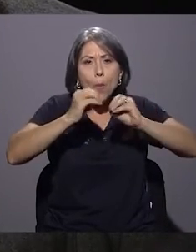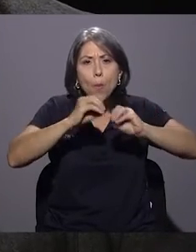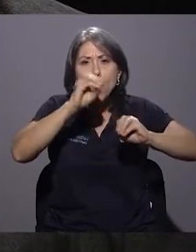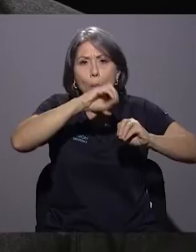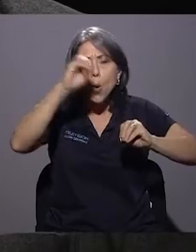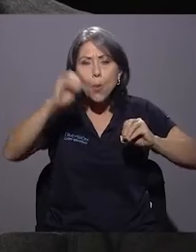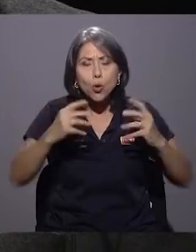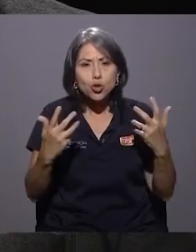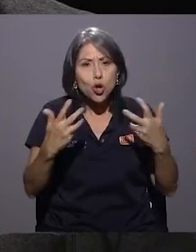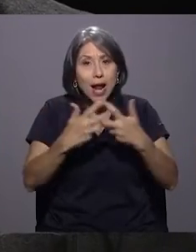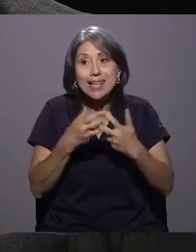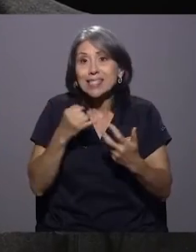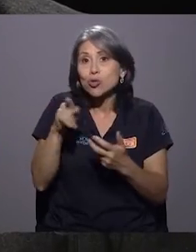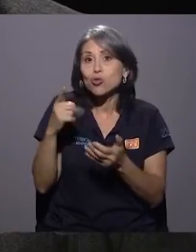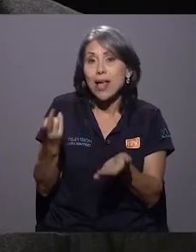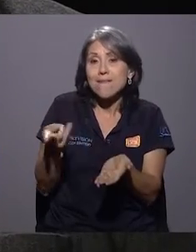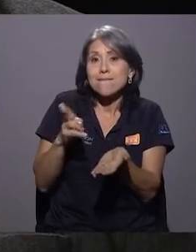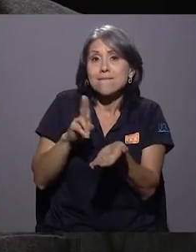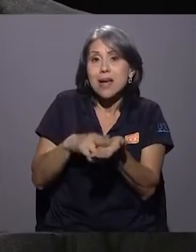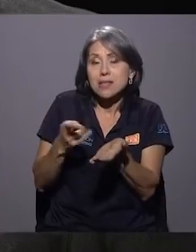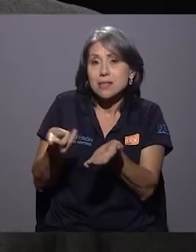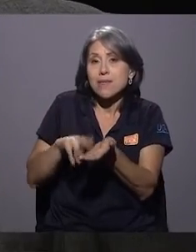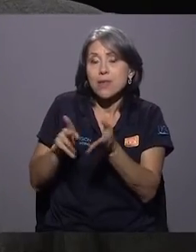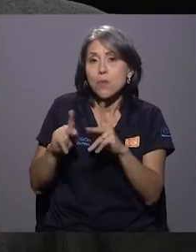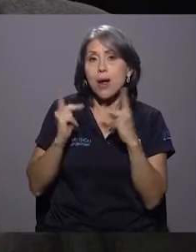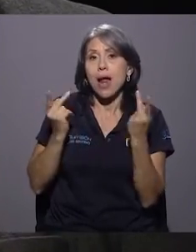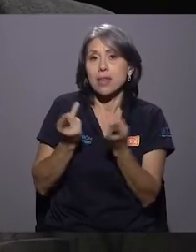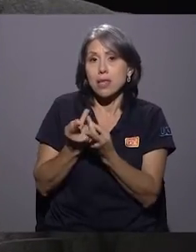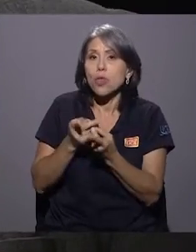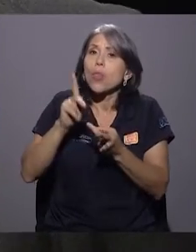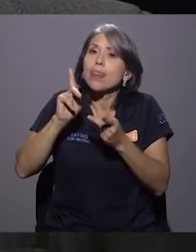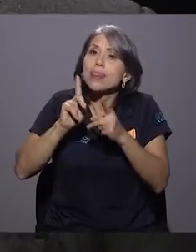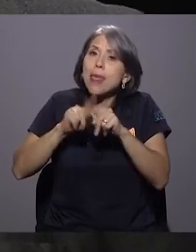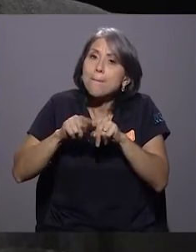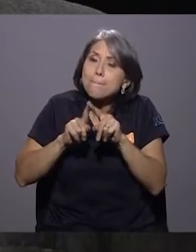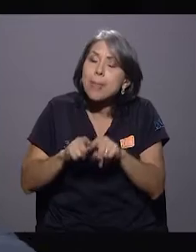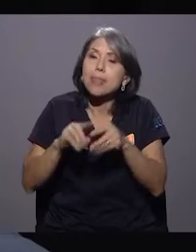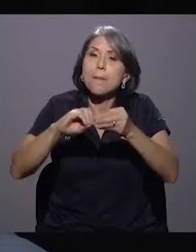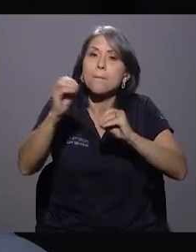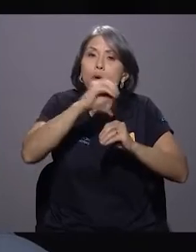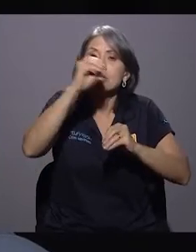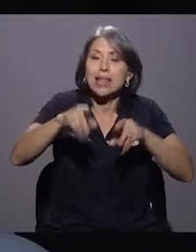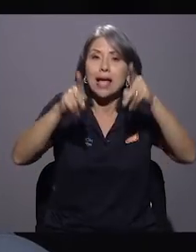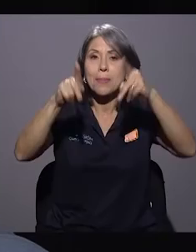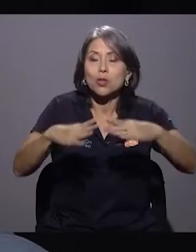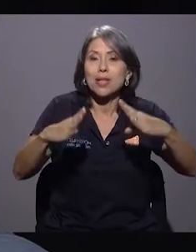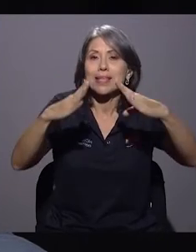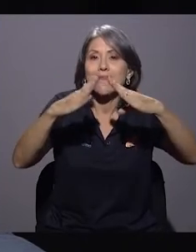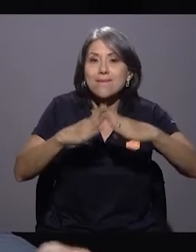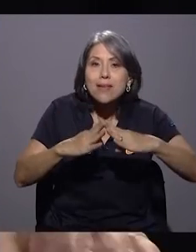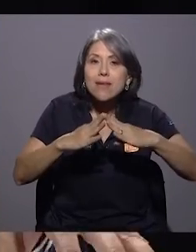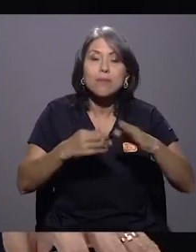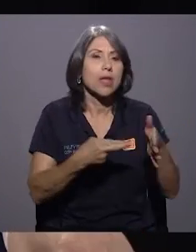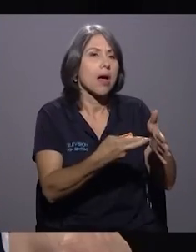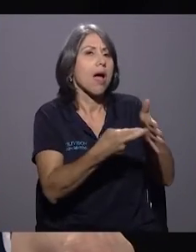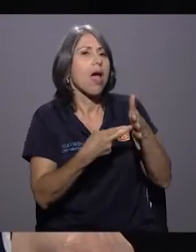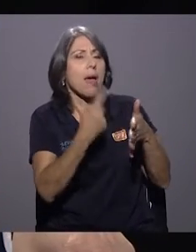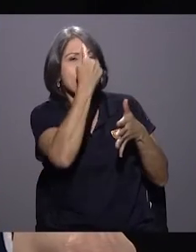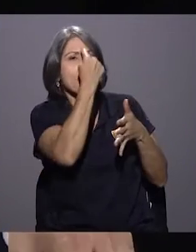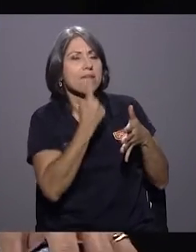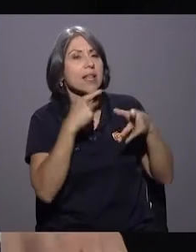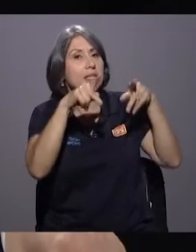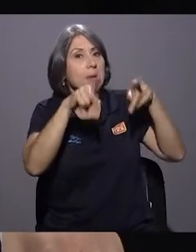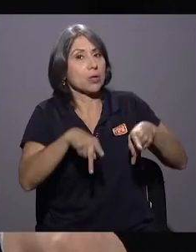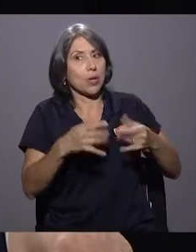inscripciones cantonales, sea de acuerdo a algún porcentaje de la población. Los perfiles de quienes nos gobiernan, don Juan, nos encontramos